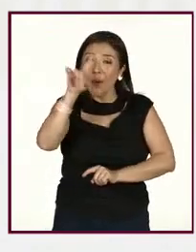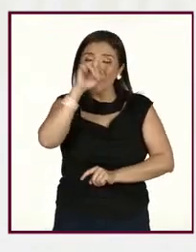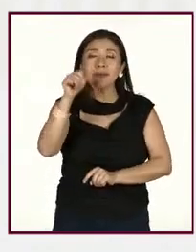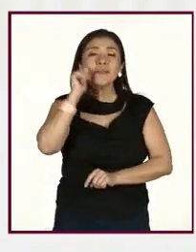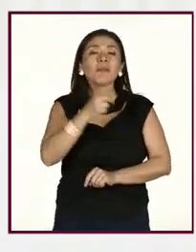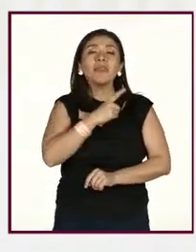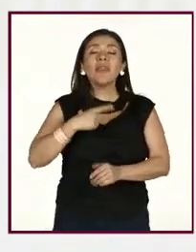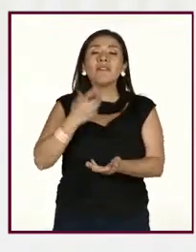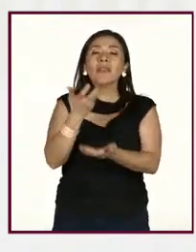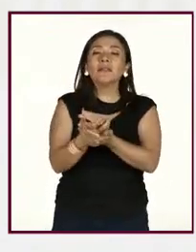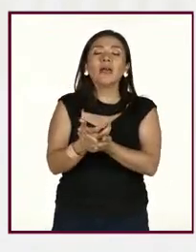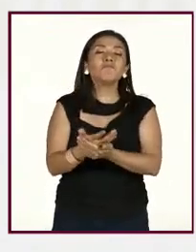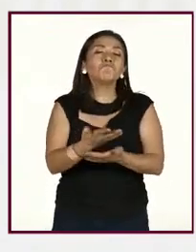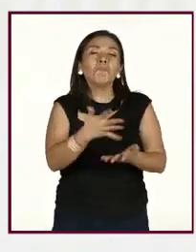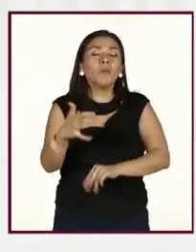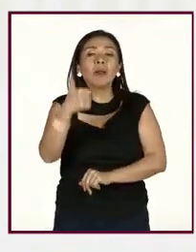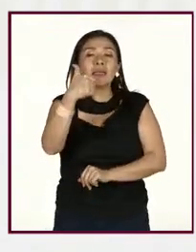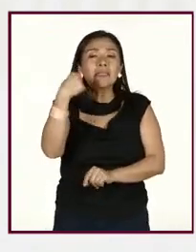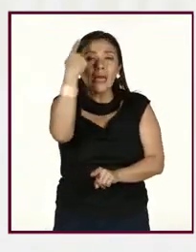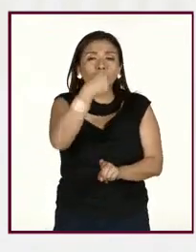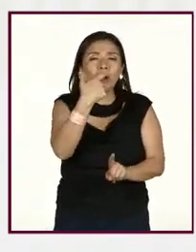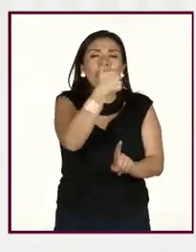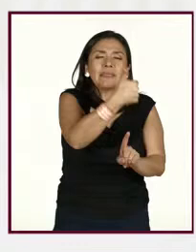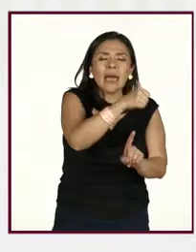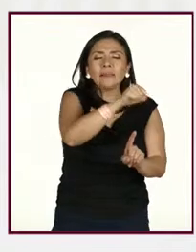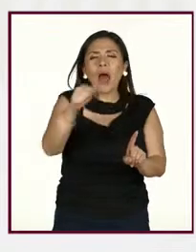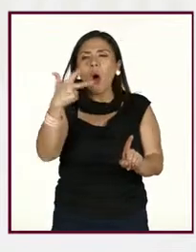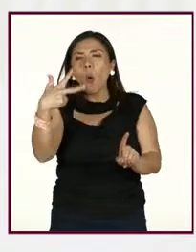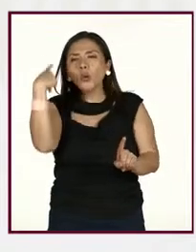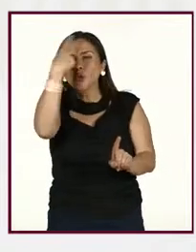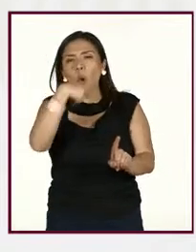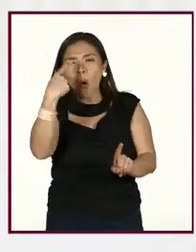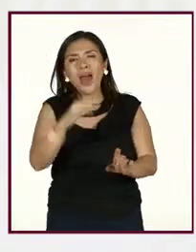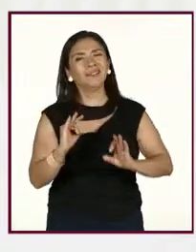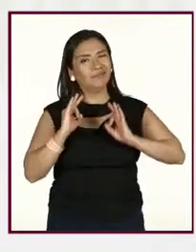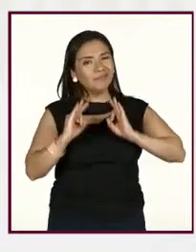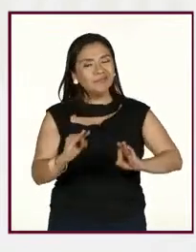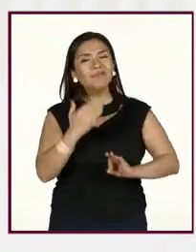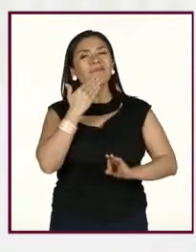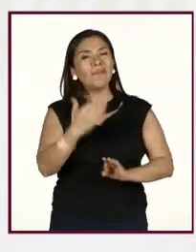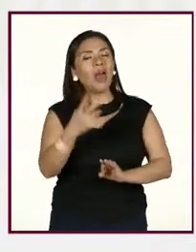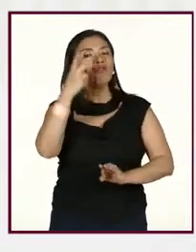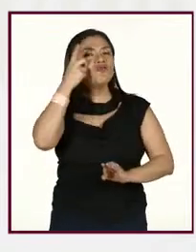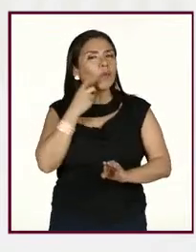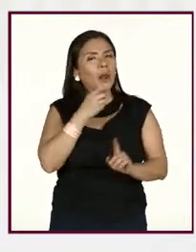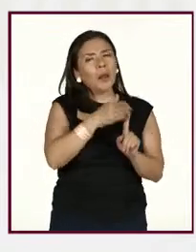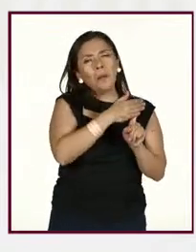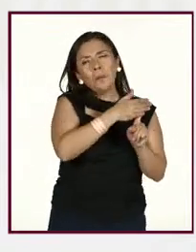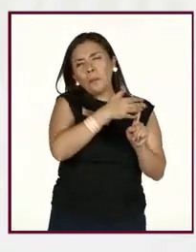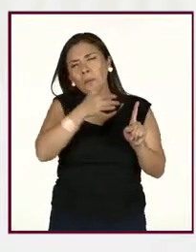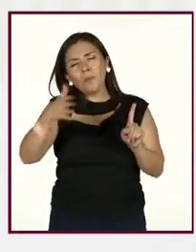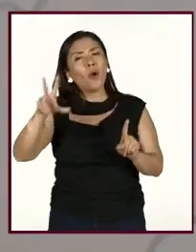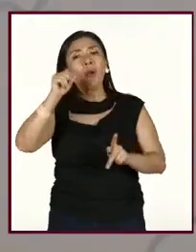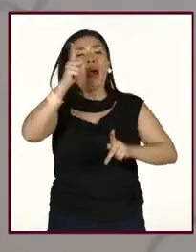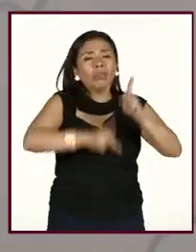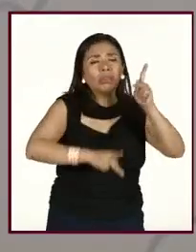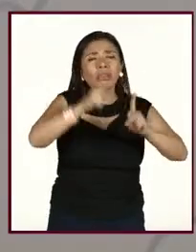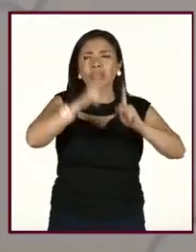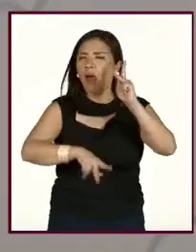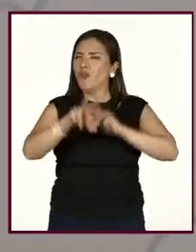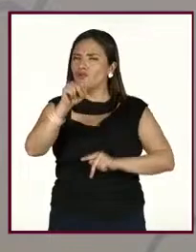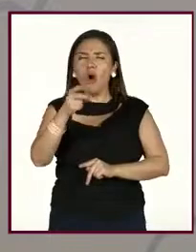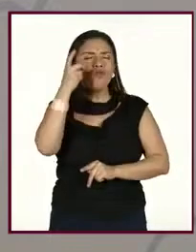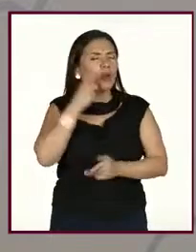descansar al menos seis horas, de seis a ocho horas, que sean corridas, o sea, sin interrupciones.